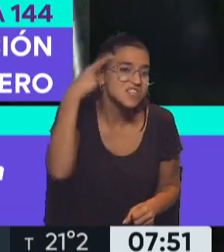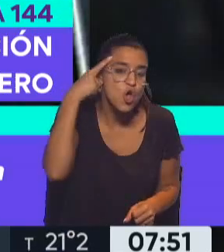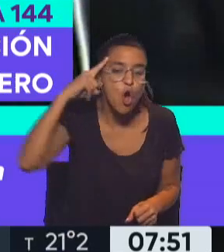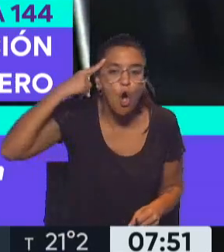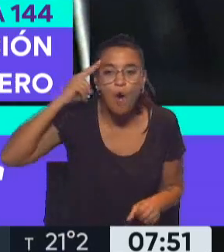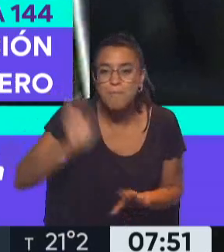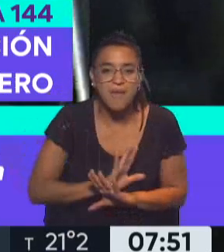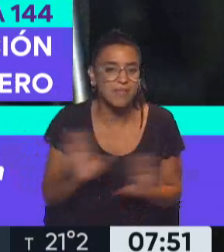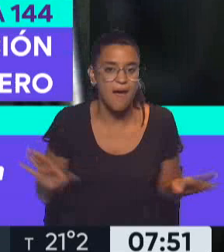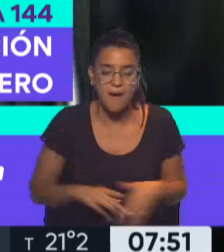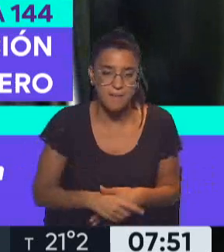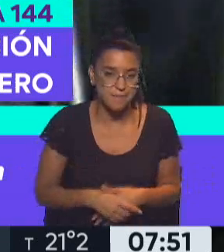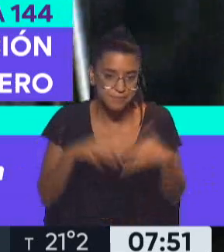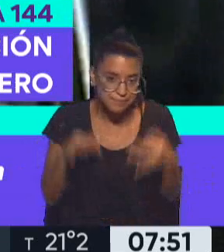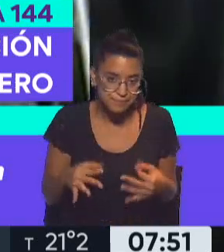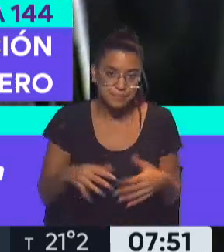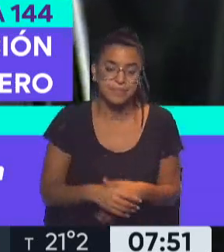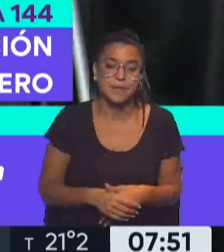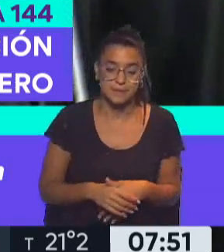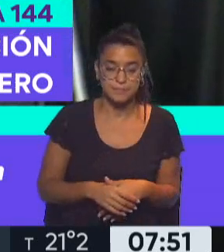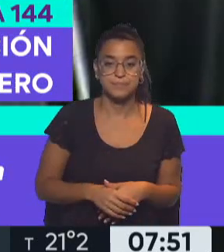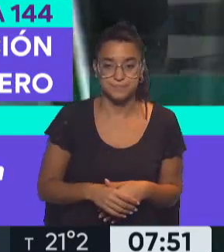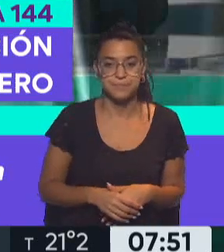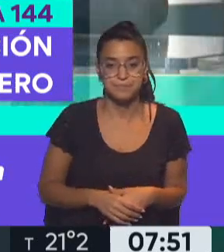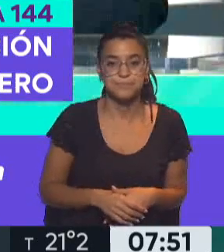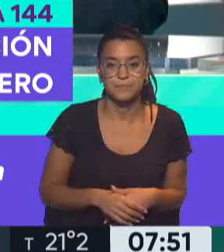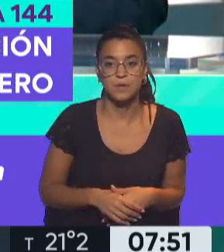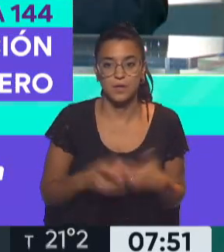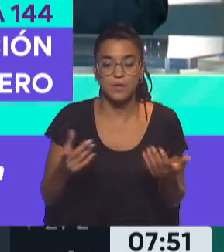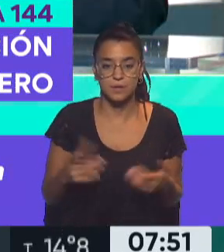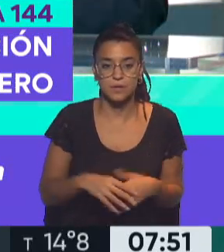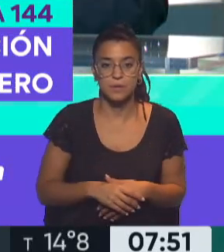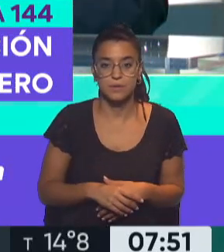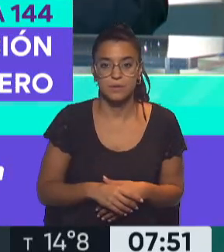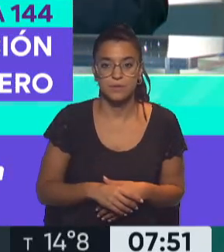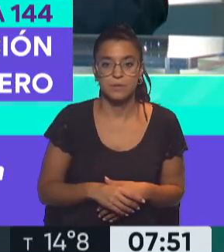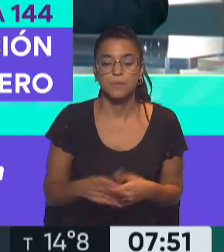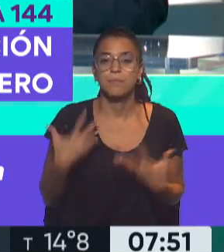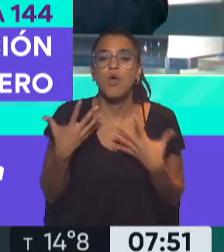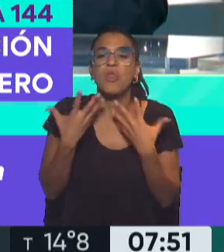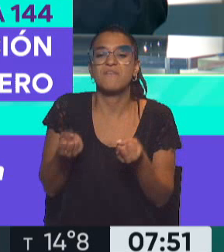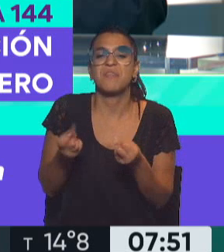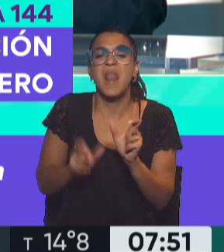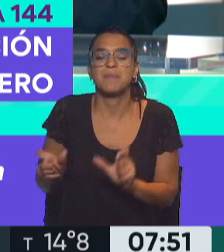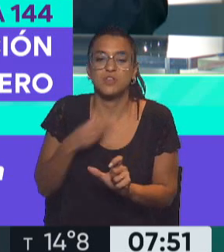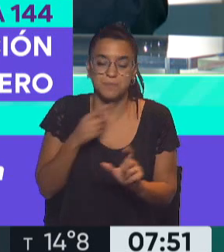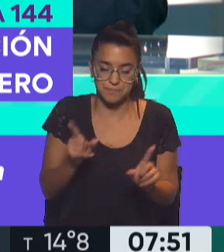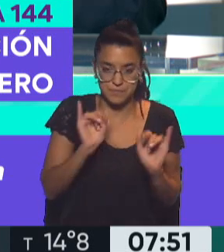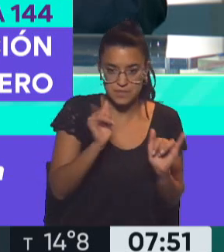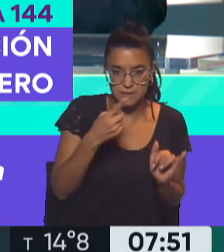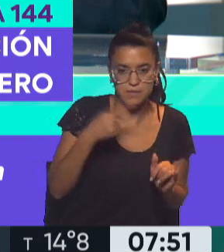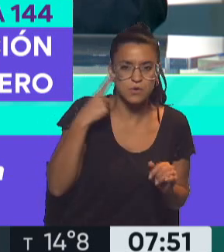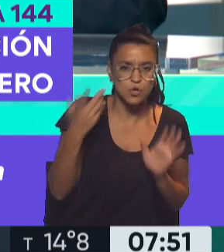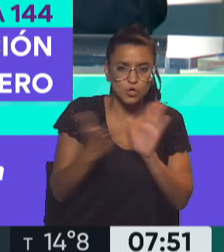tal cual. Pero bueno, acá estamos hablando de defender a la gente. A ver, tratemos de